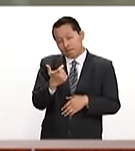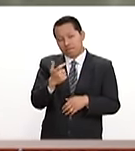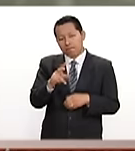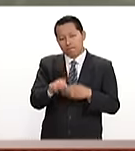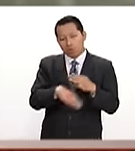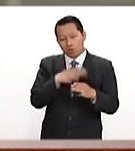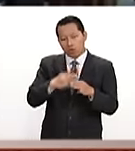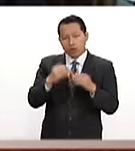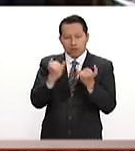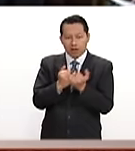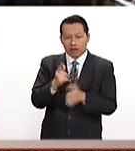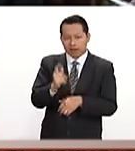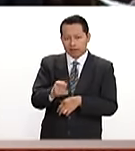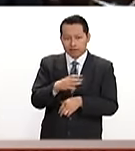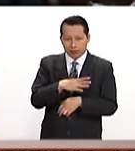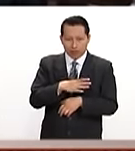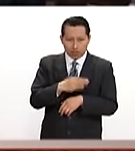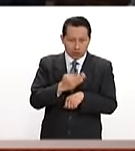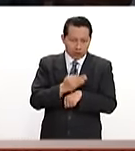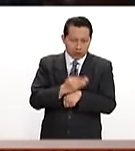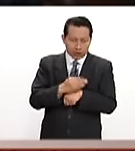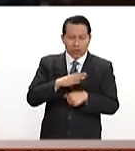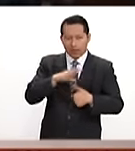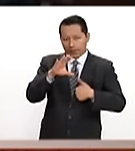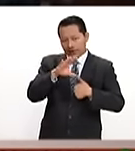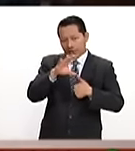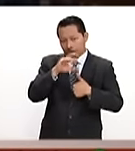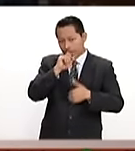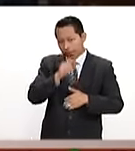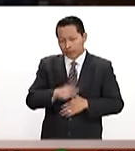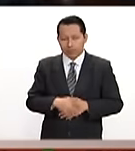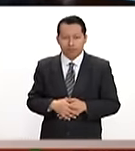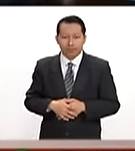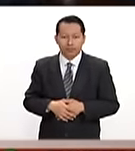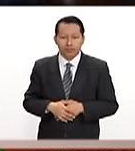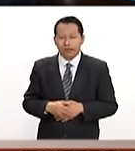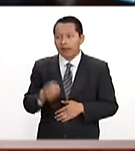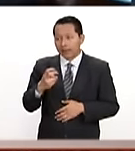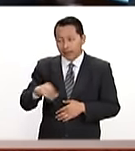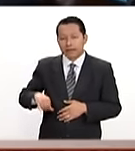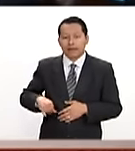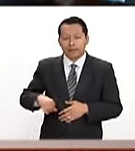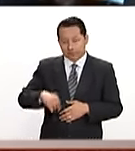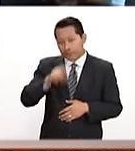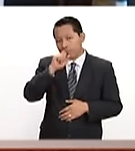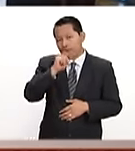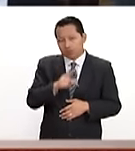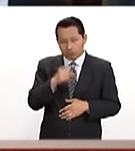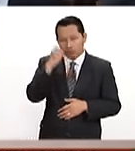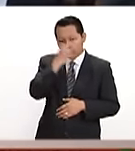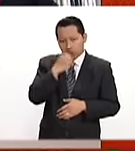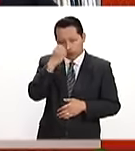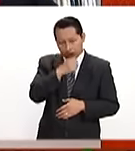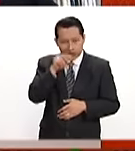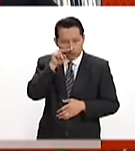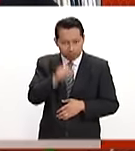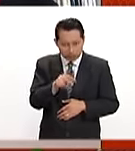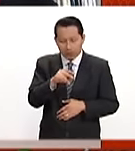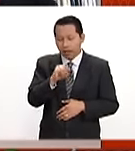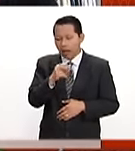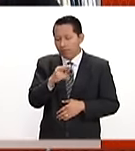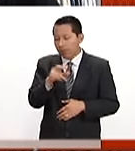mundo y en particular en este caso de América del Norte, Pati. Así es muy interesante tu análisis y tu enfoque, Javier Oliva.